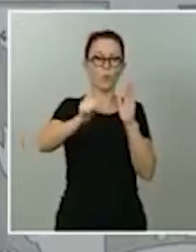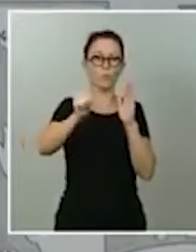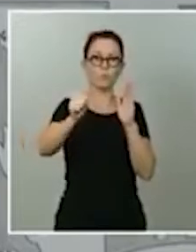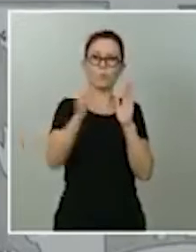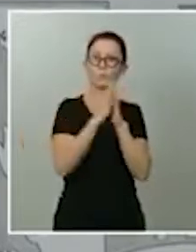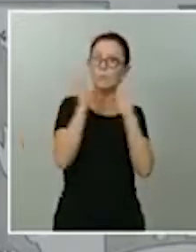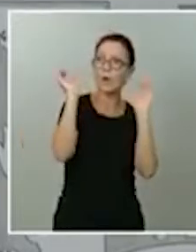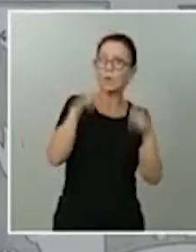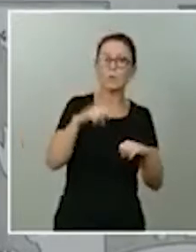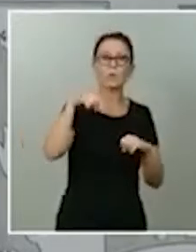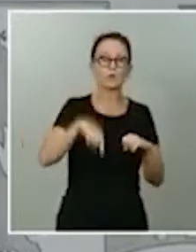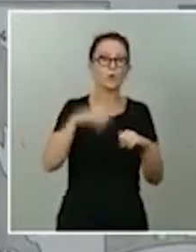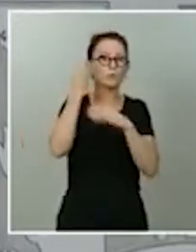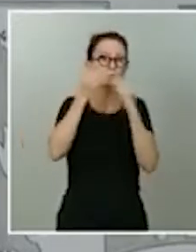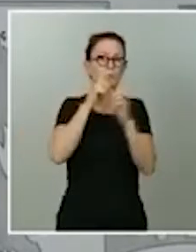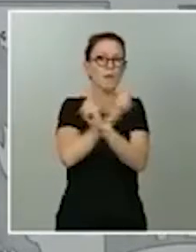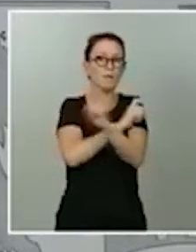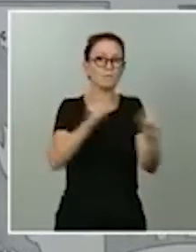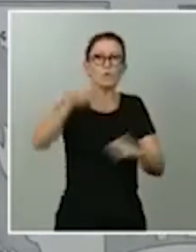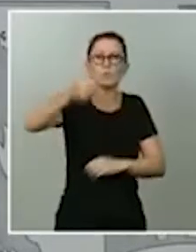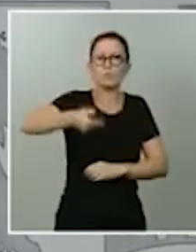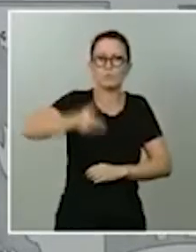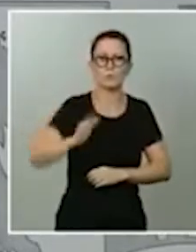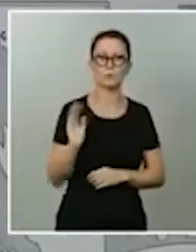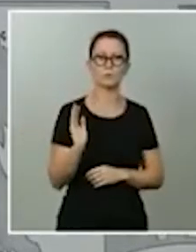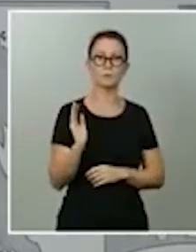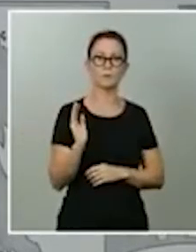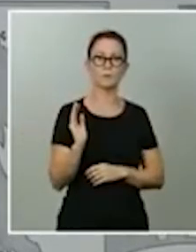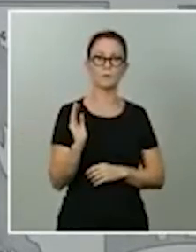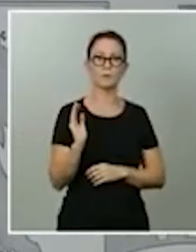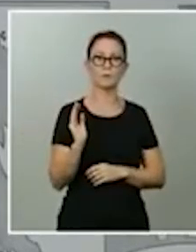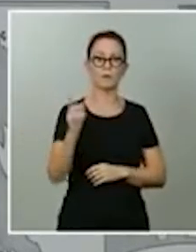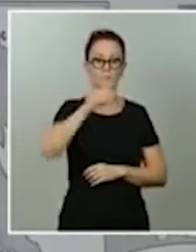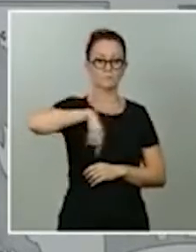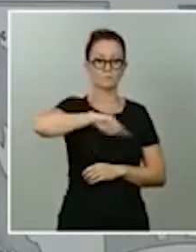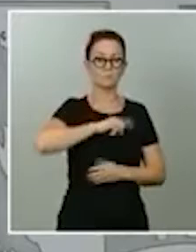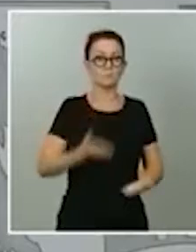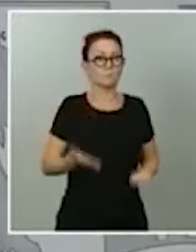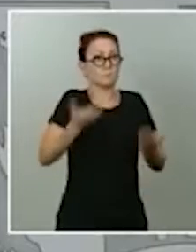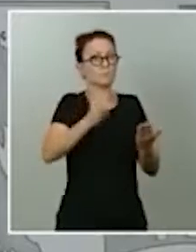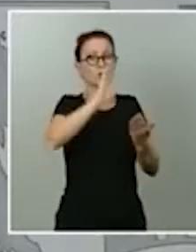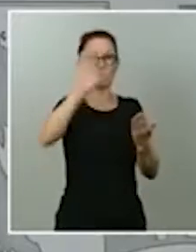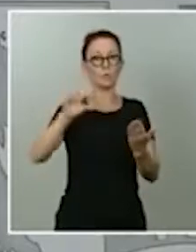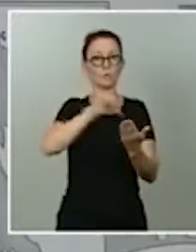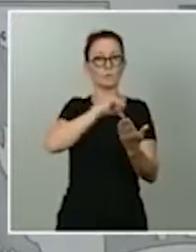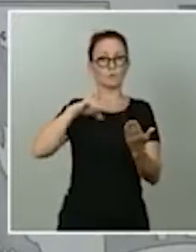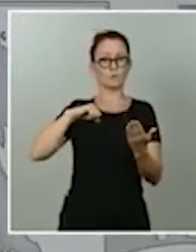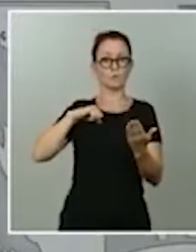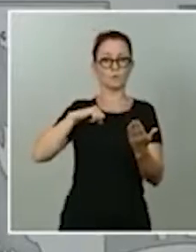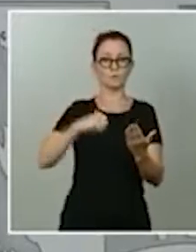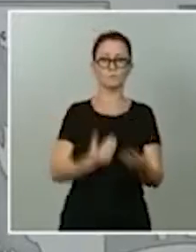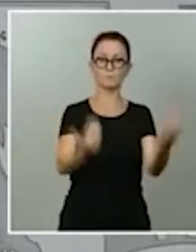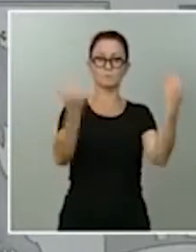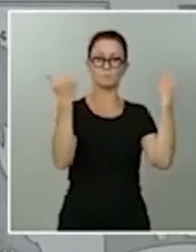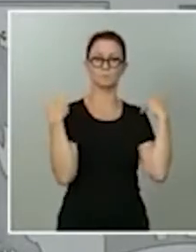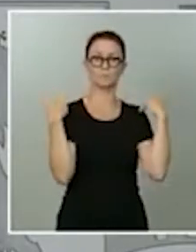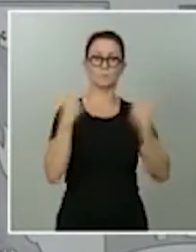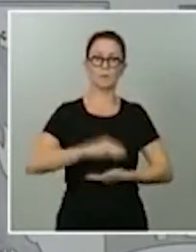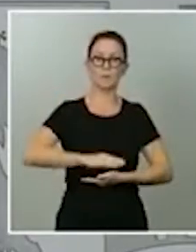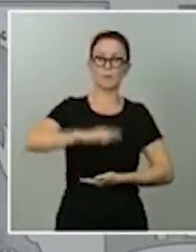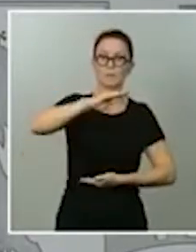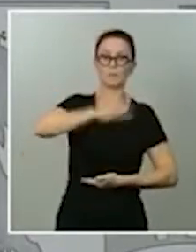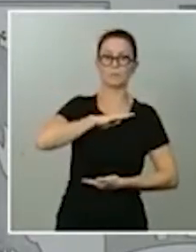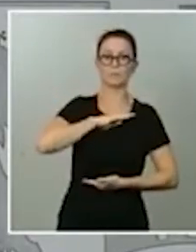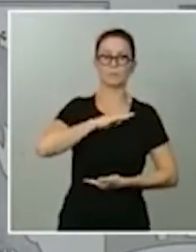anuncio bien importante. Ponemos a disposición de las comunidades autónomas las competencias, las capacidades, la profesionalidad